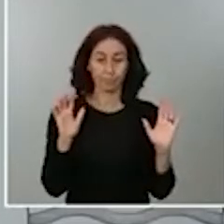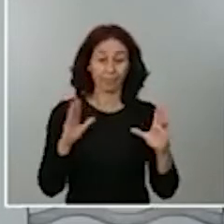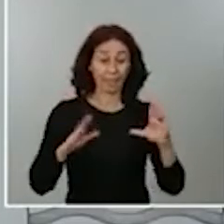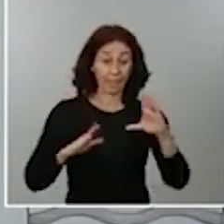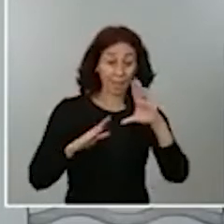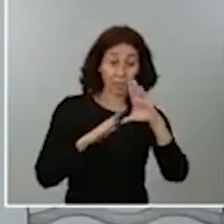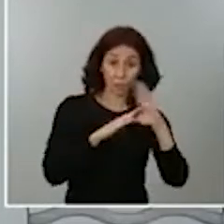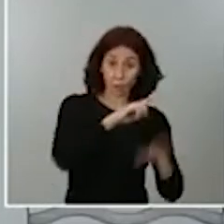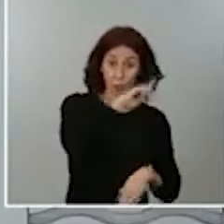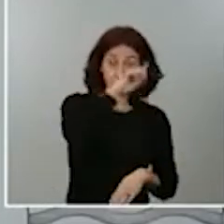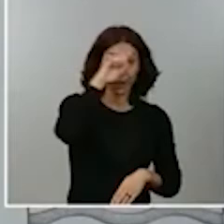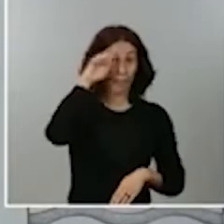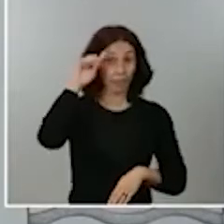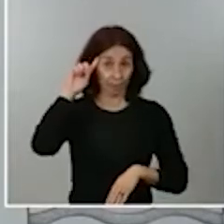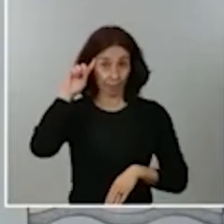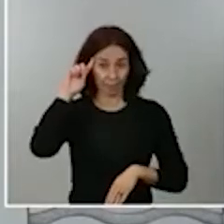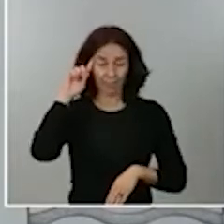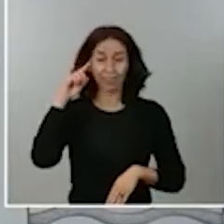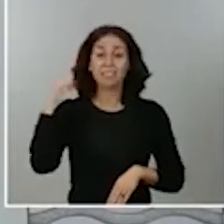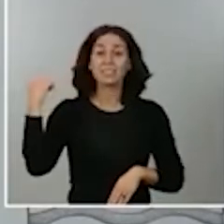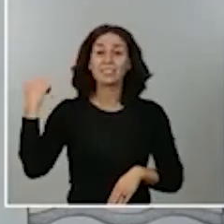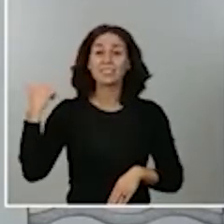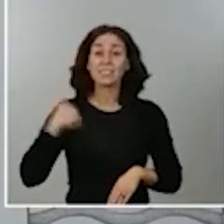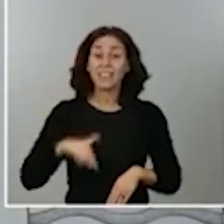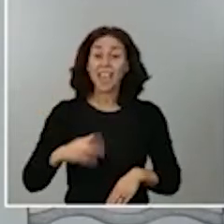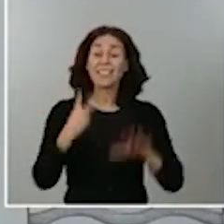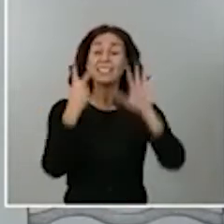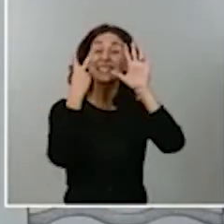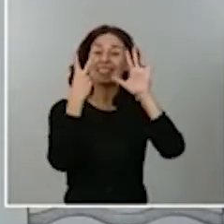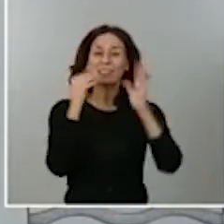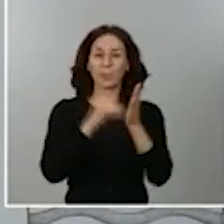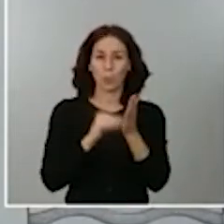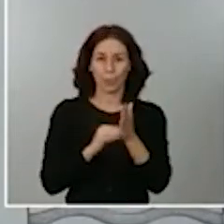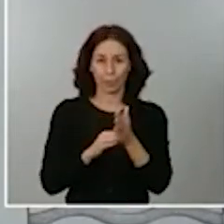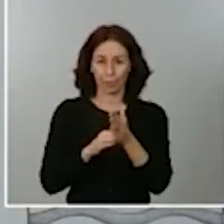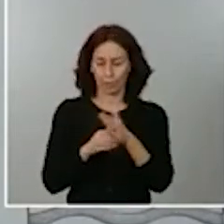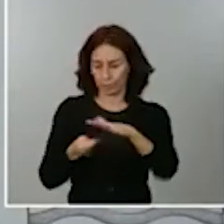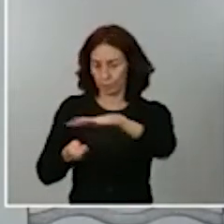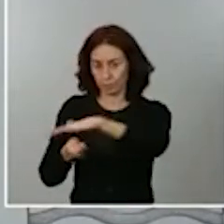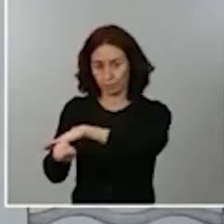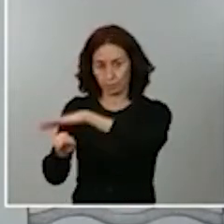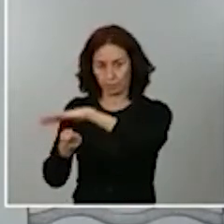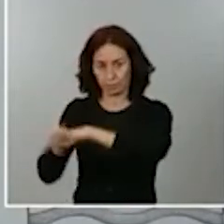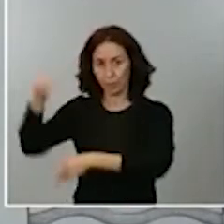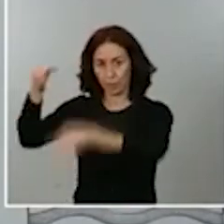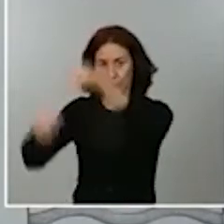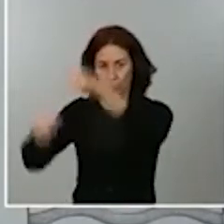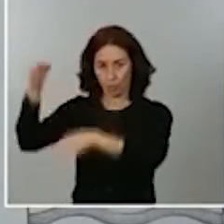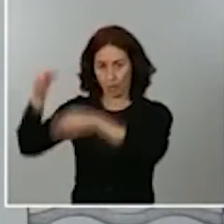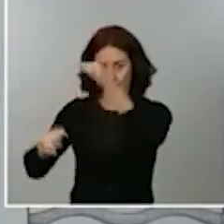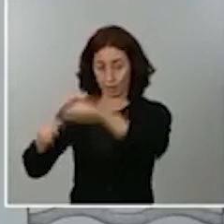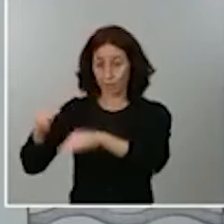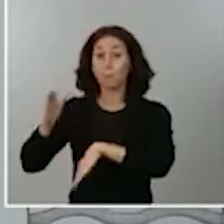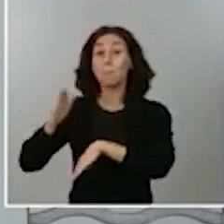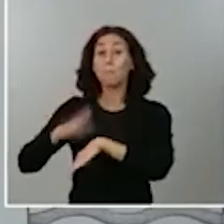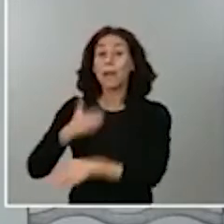se ha dirigido en siete ocasiones a los tribunales para solicitar restricciones de movilidad. En seis